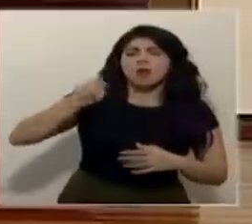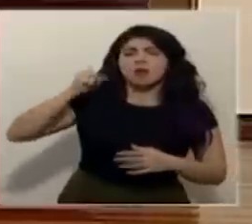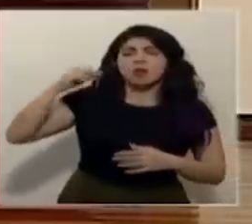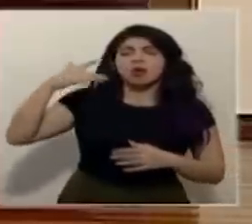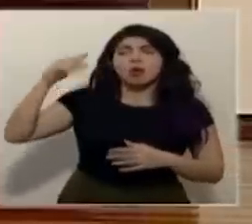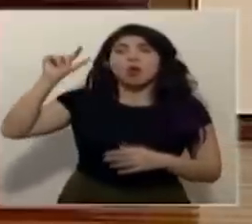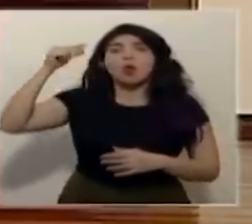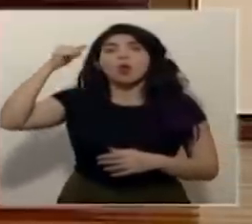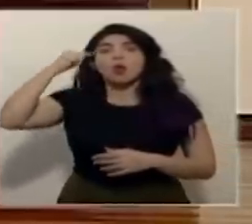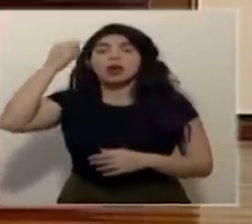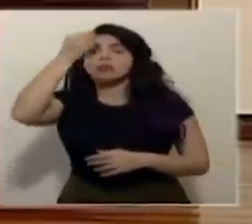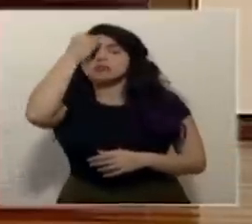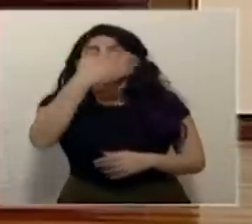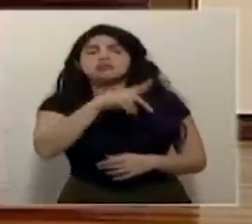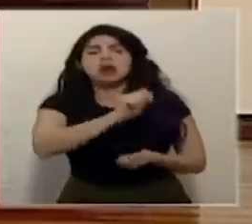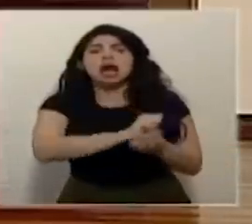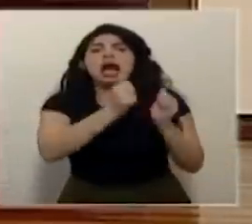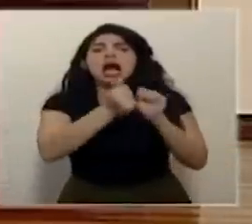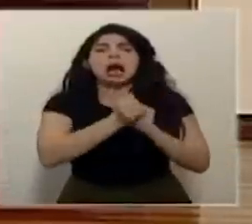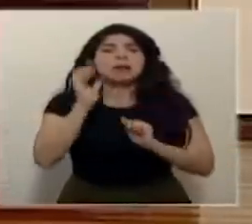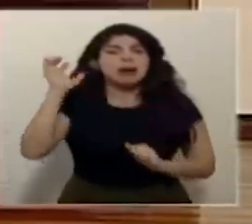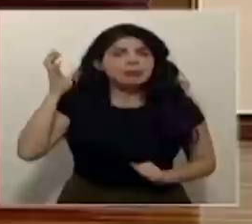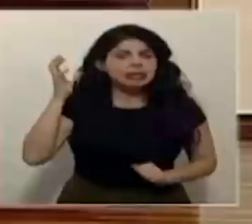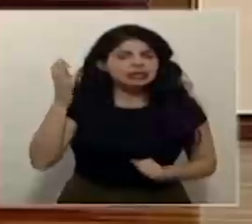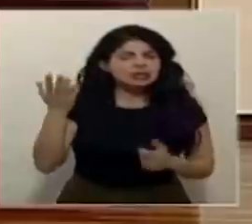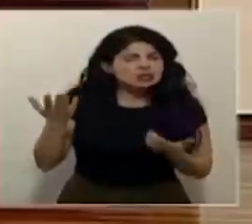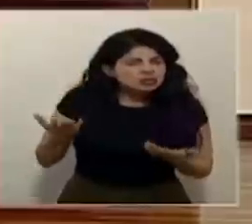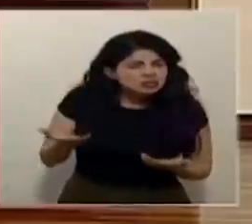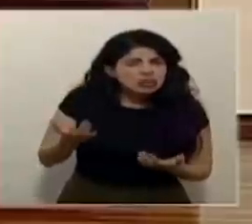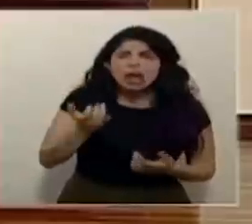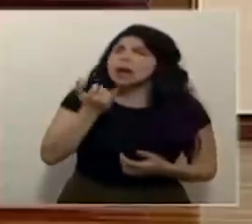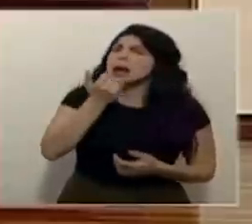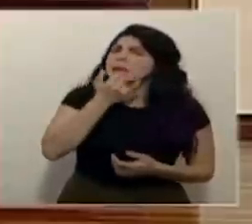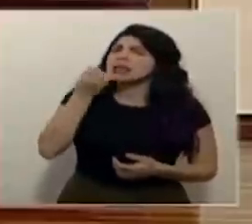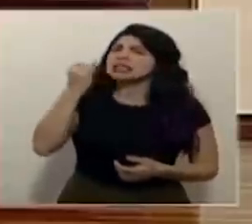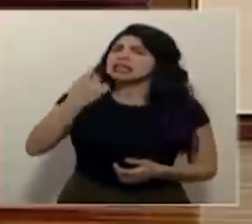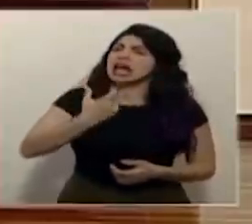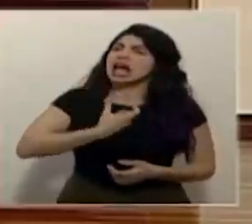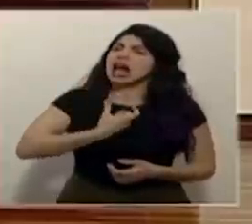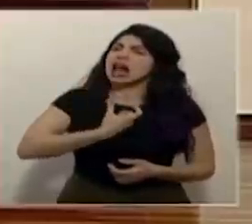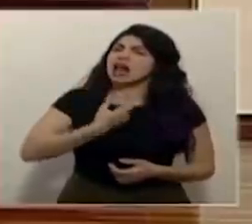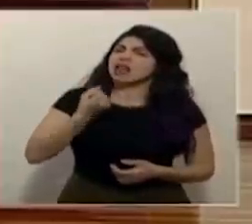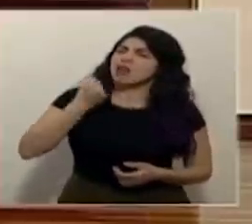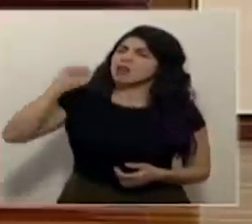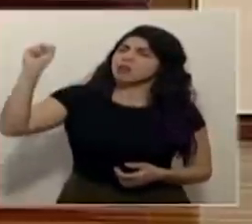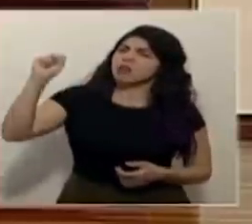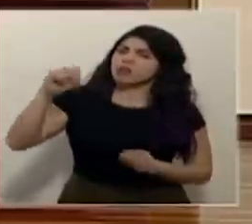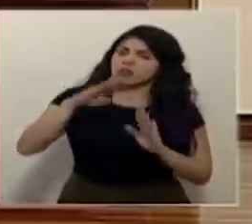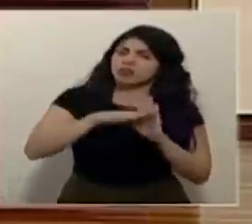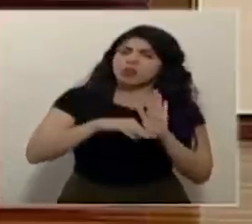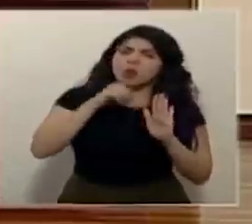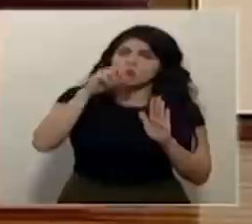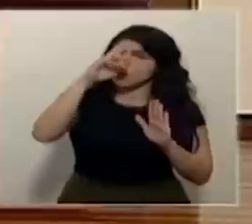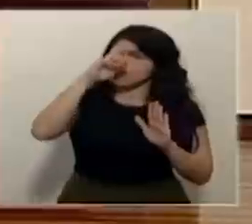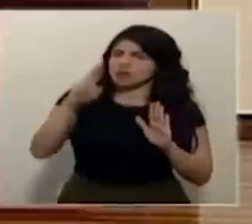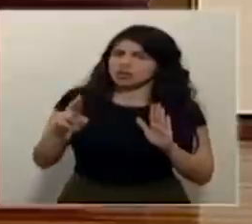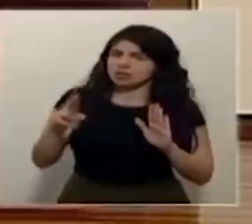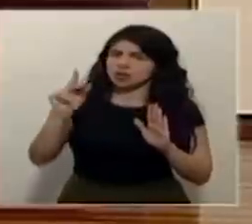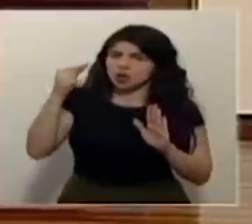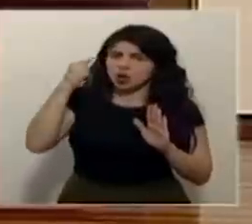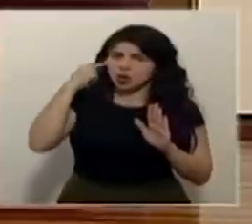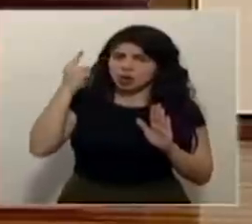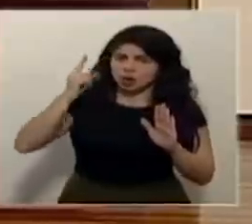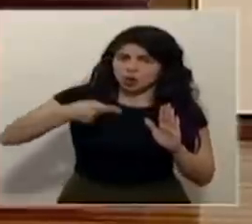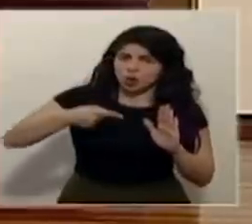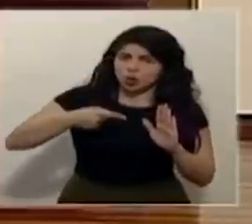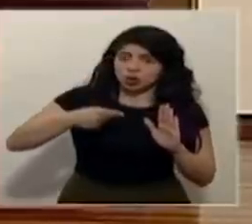el gobierno informó que pasaba alerta amarilla ¿qué pasaría si los alcaldes se oponen a acatar las medidas sanitarias impuestas por el gobierno